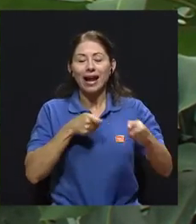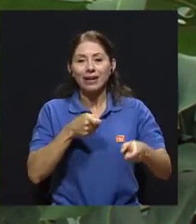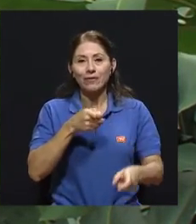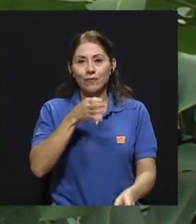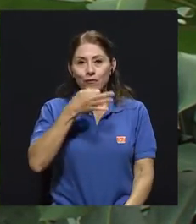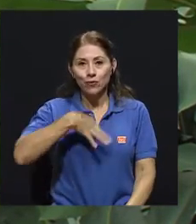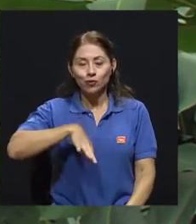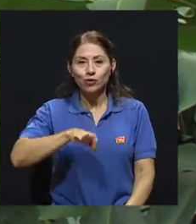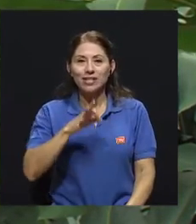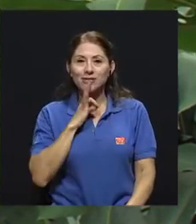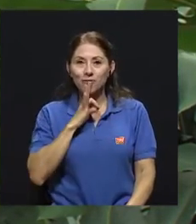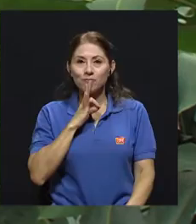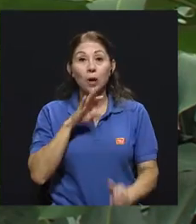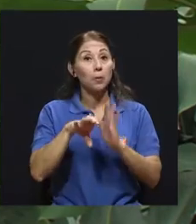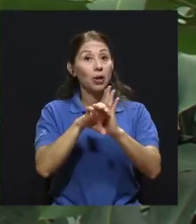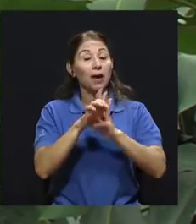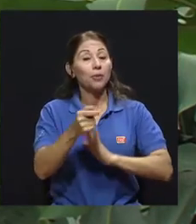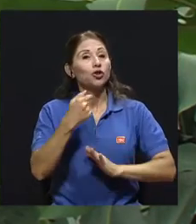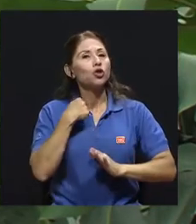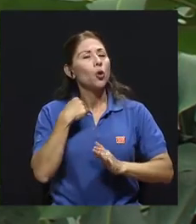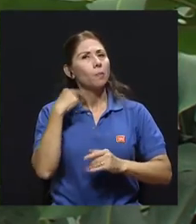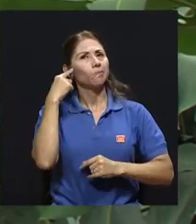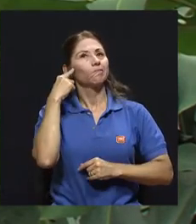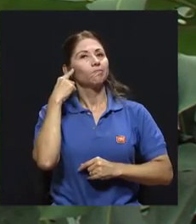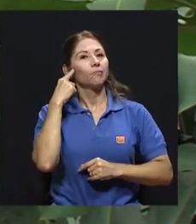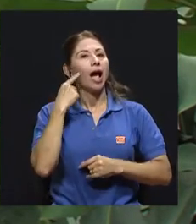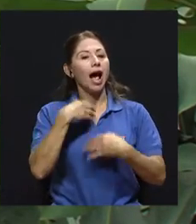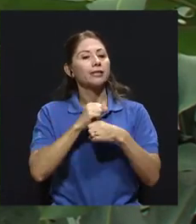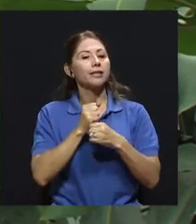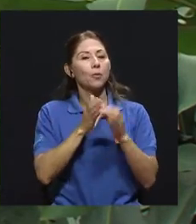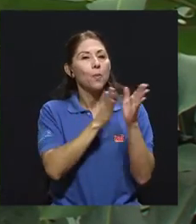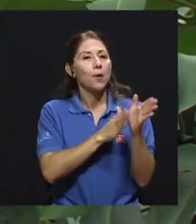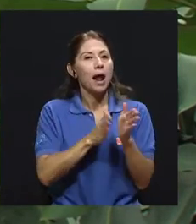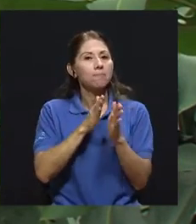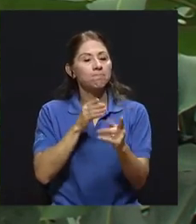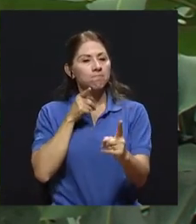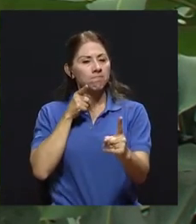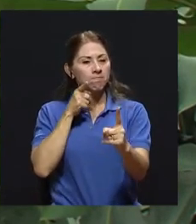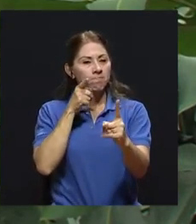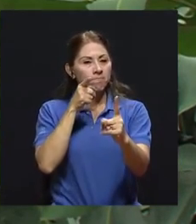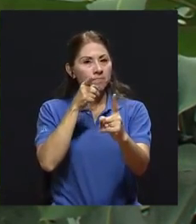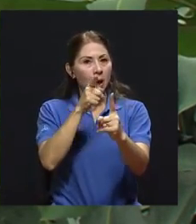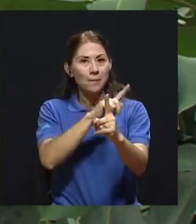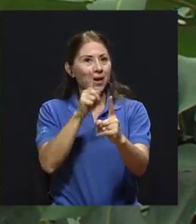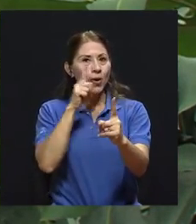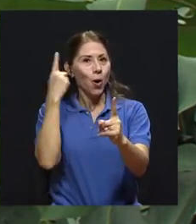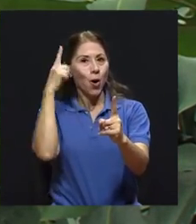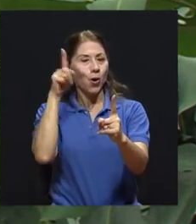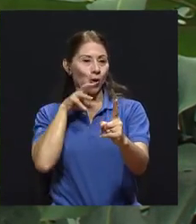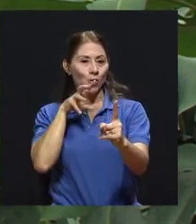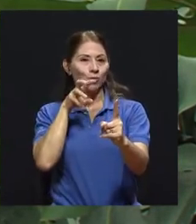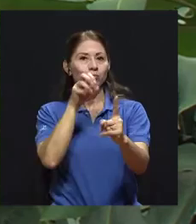pueda manejar cuando me propongo hacer un plan X y lamentablemente no logro el efecto esperado.